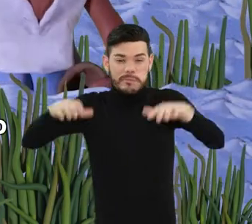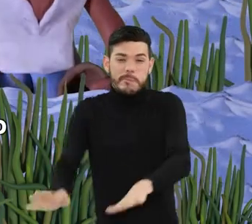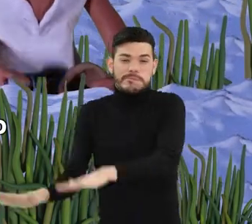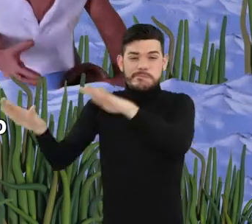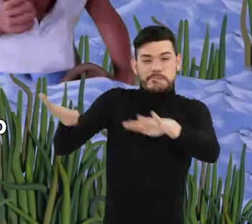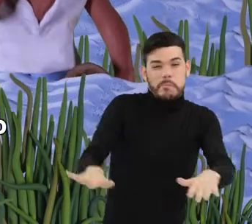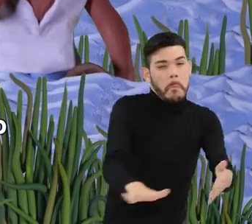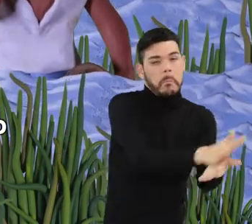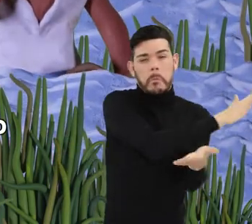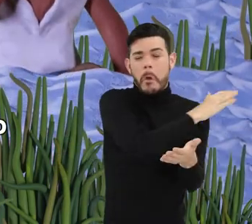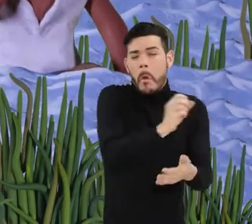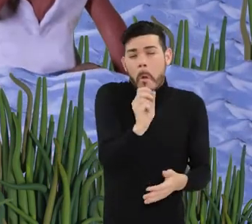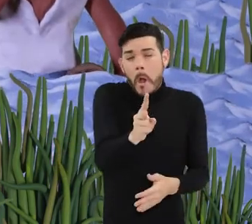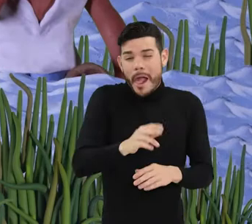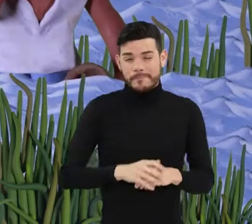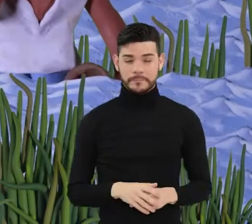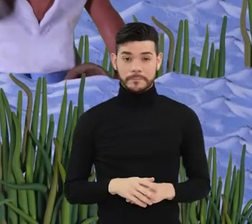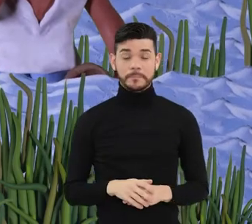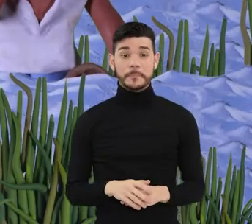todo en una creciente del río.